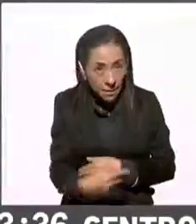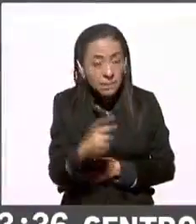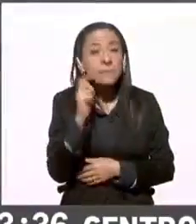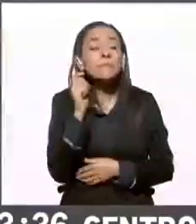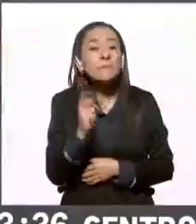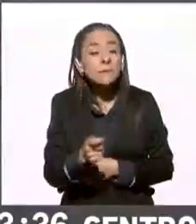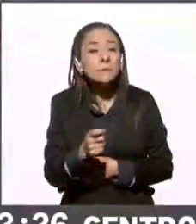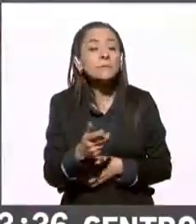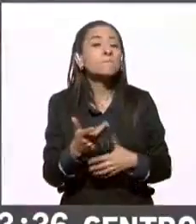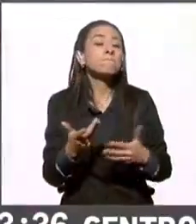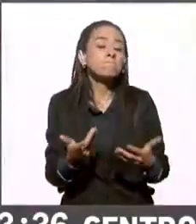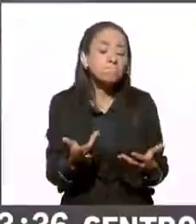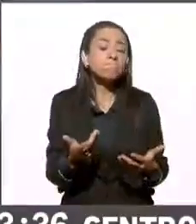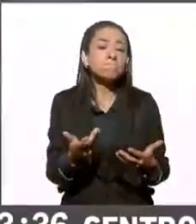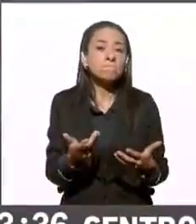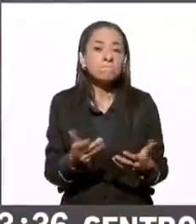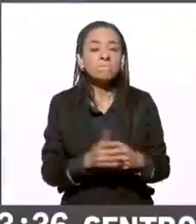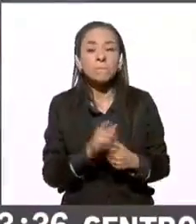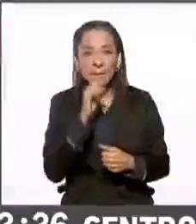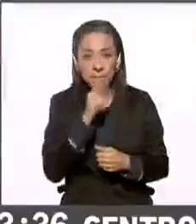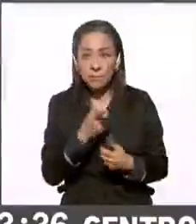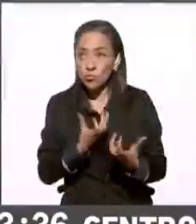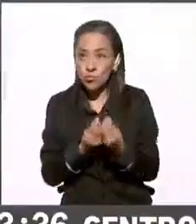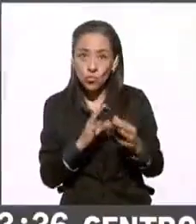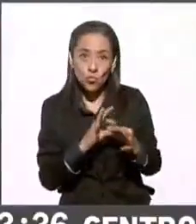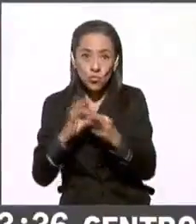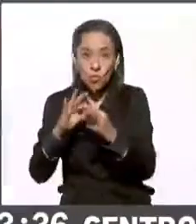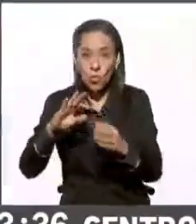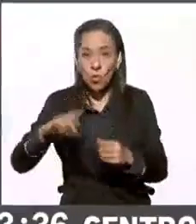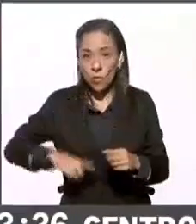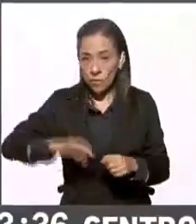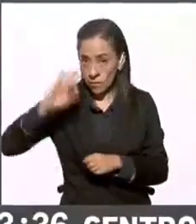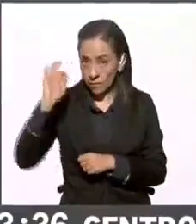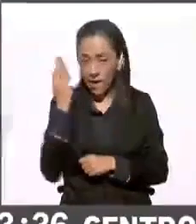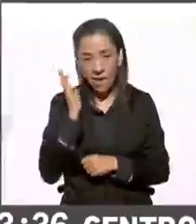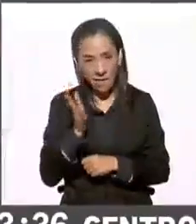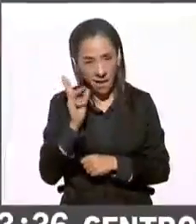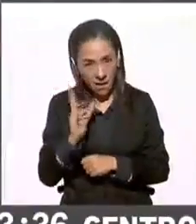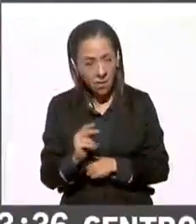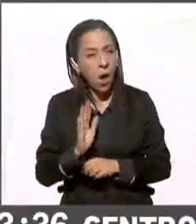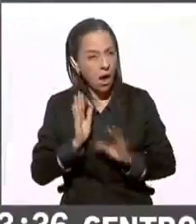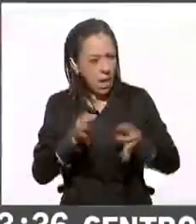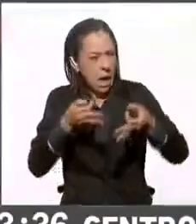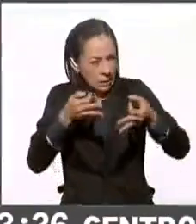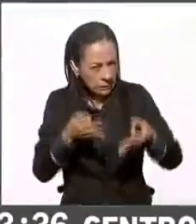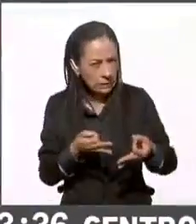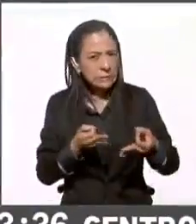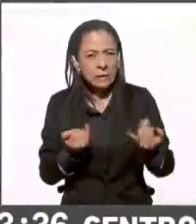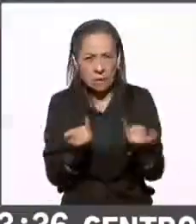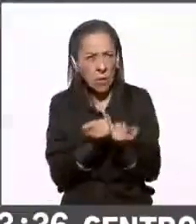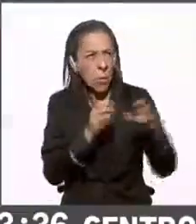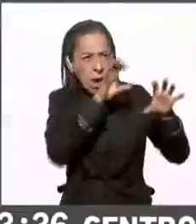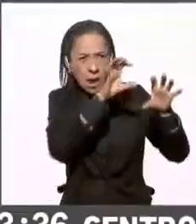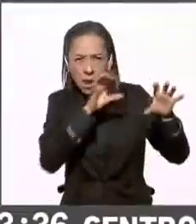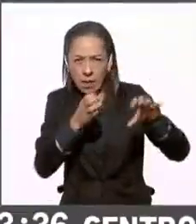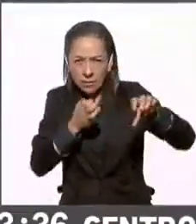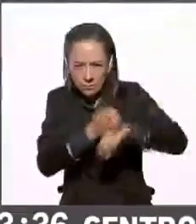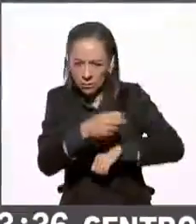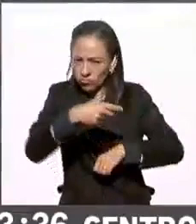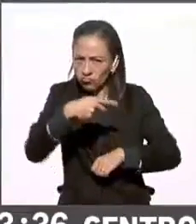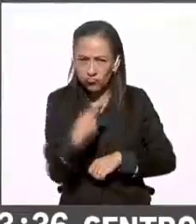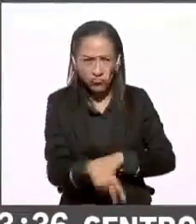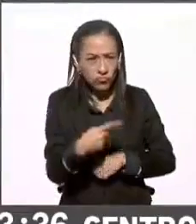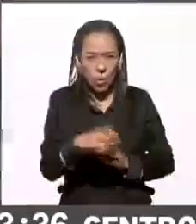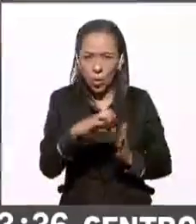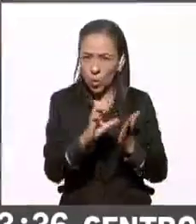cercano al gobierno federal, sino ya como una especie de Estado y con una constitución propia, en donde tenemos